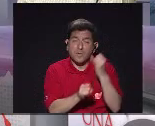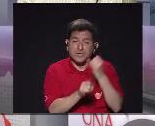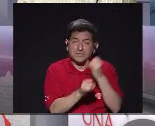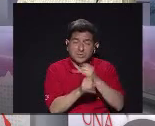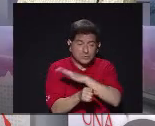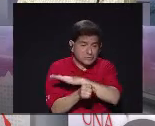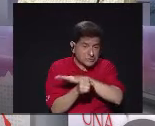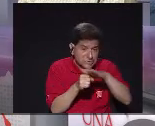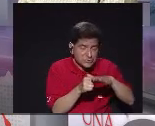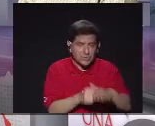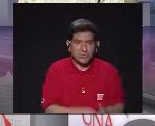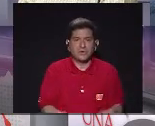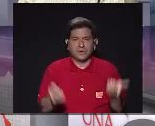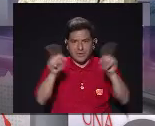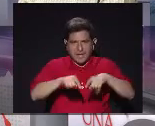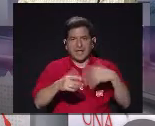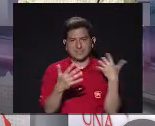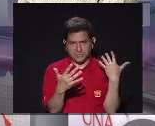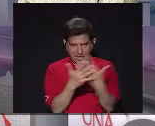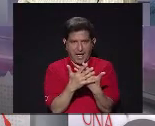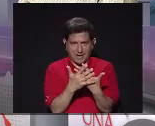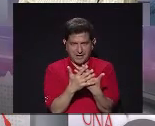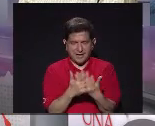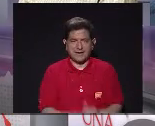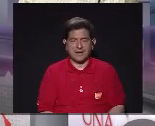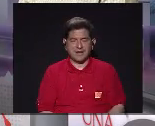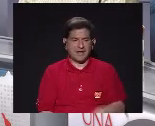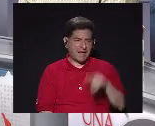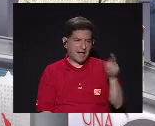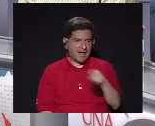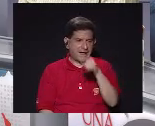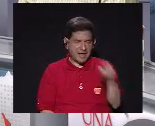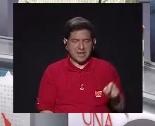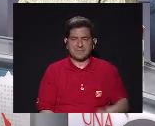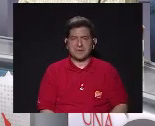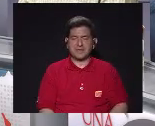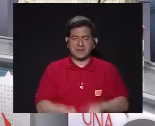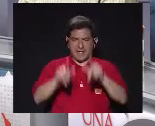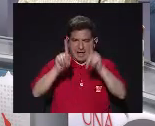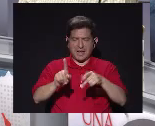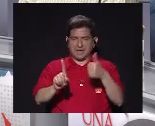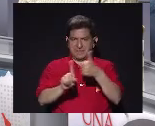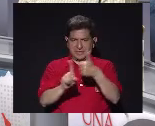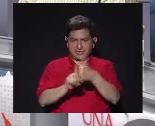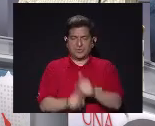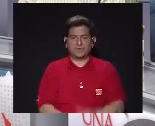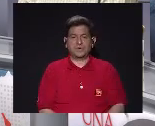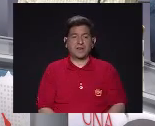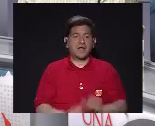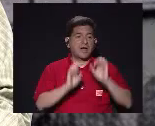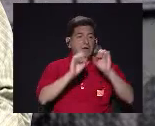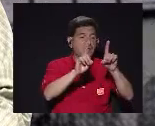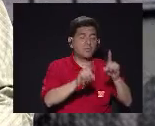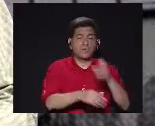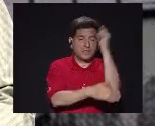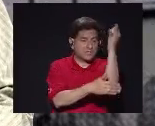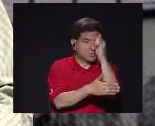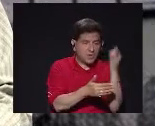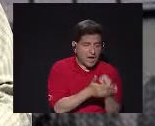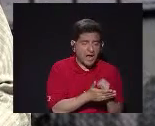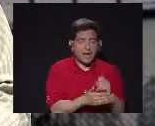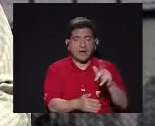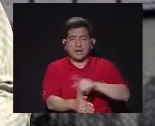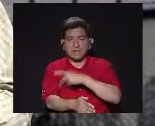Uno de los problemas De las instituciones Totales Y en este caso La cárcel Es que despersonaliza El individuo La educación